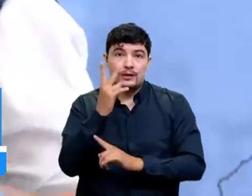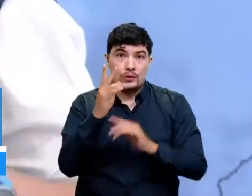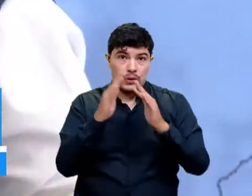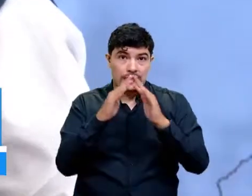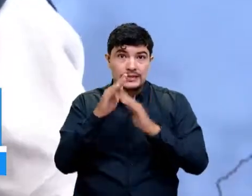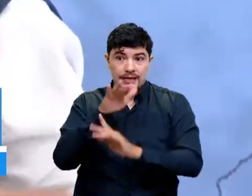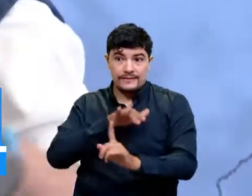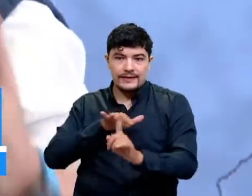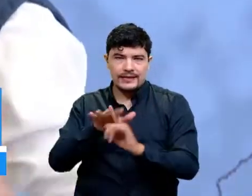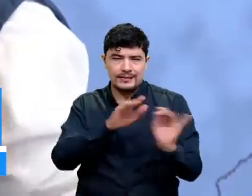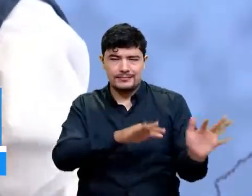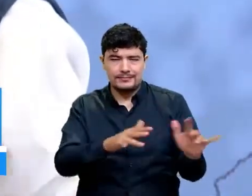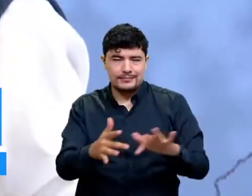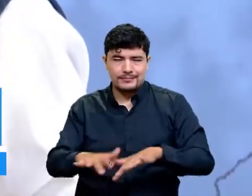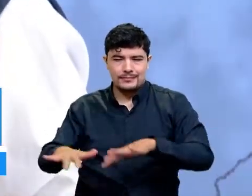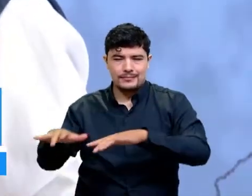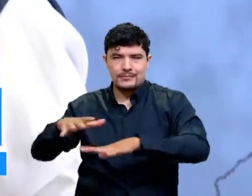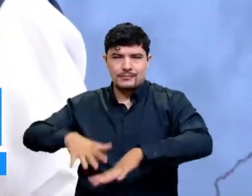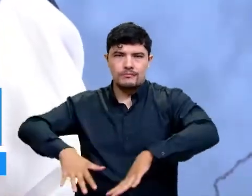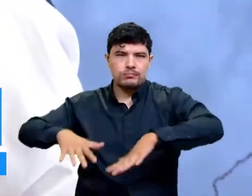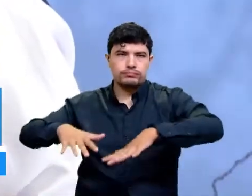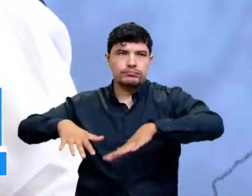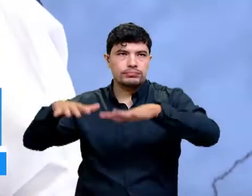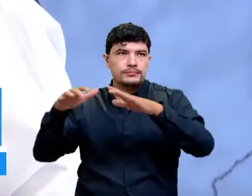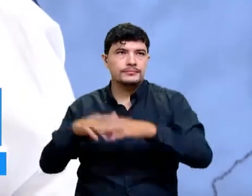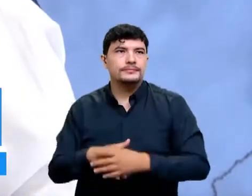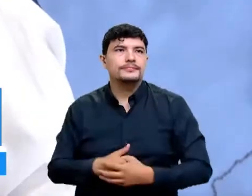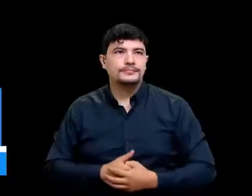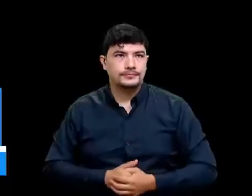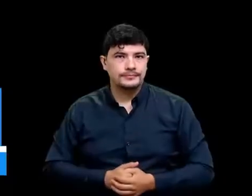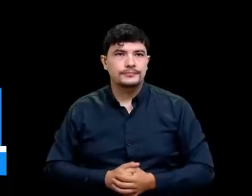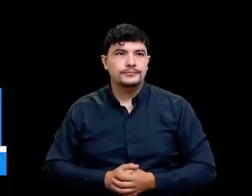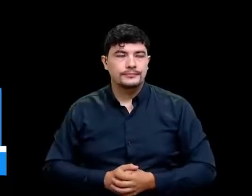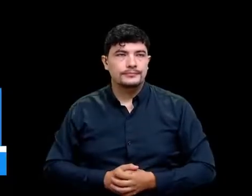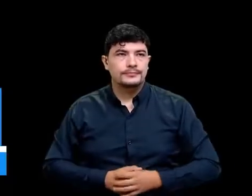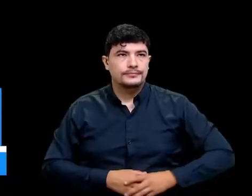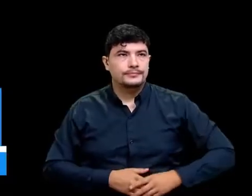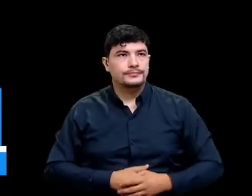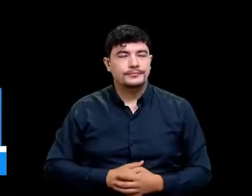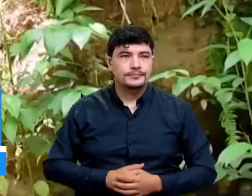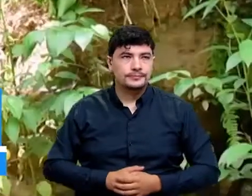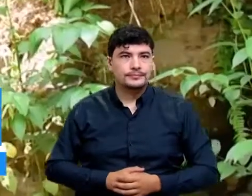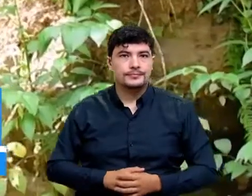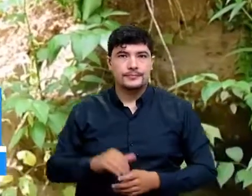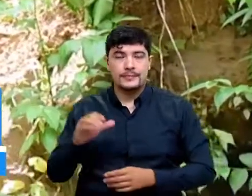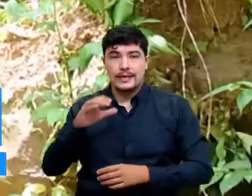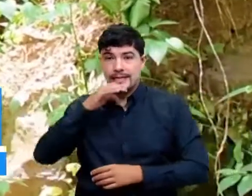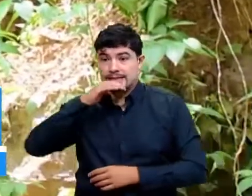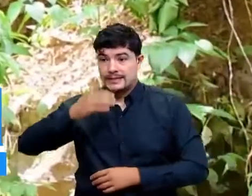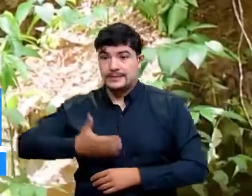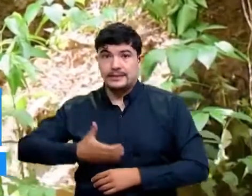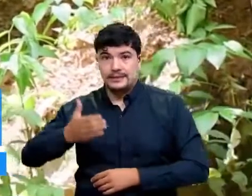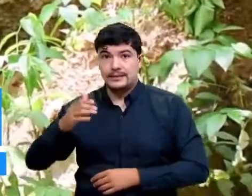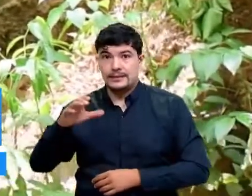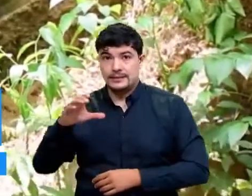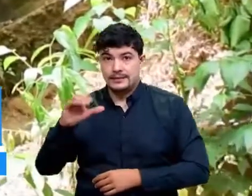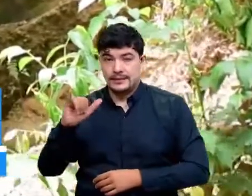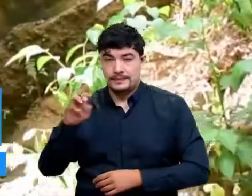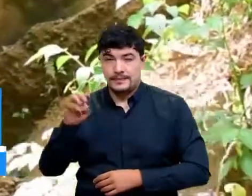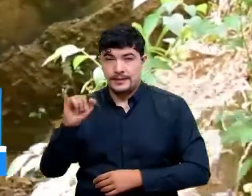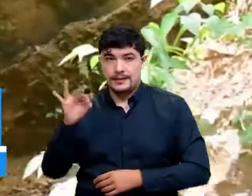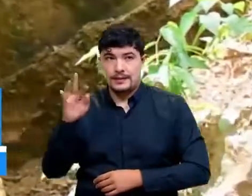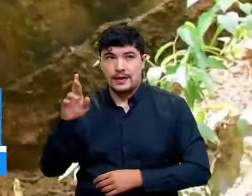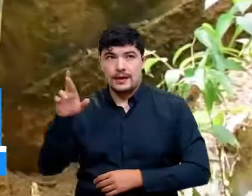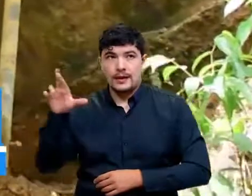por el lodo y el material de arrastre que traía esa quebrada. Y en Cimitarra, alrededor de 400 familias